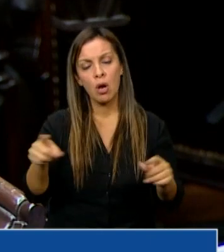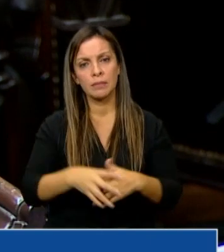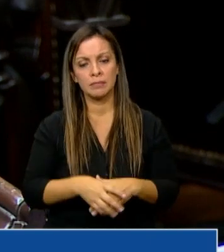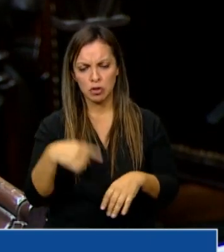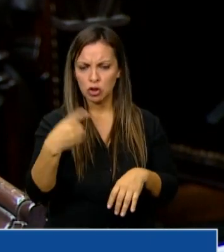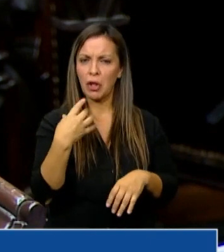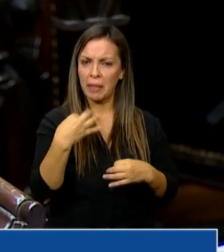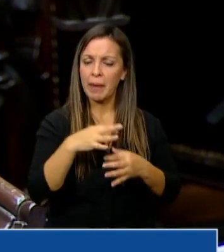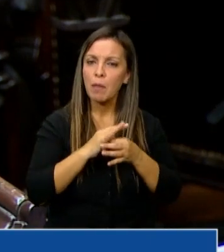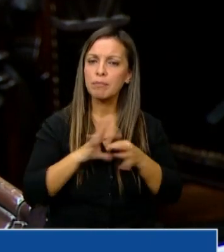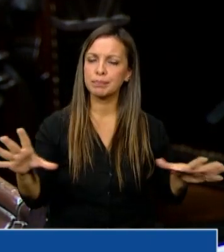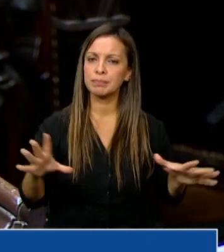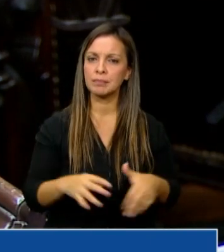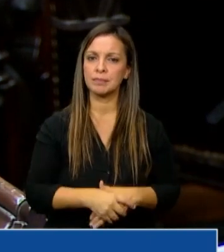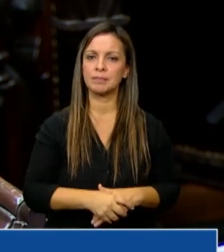autonomía y libertad.